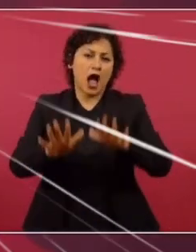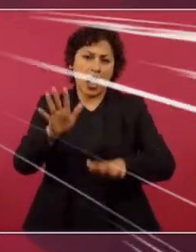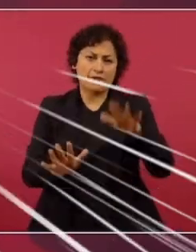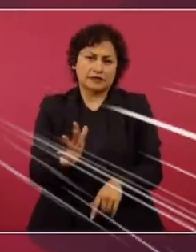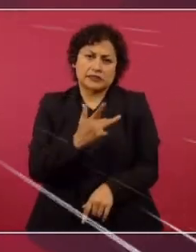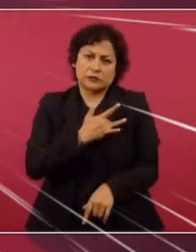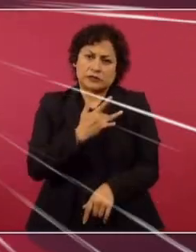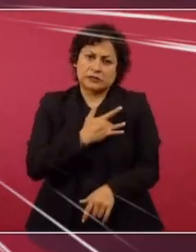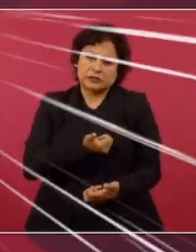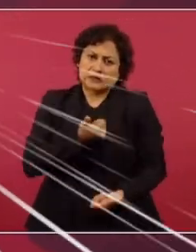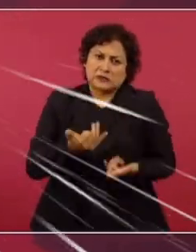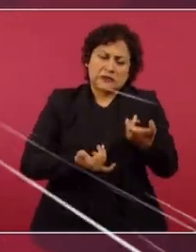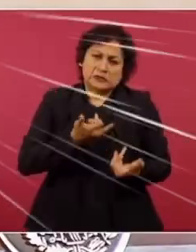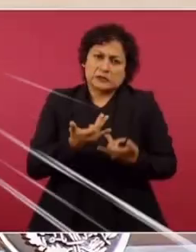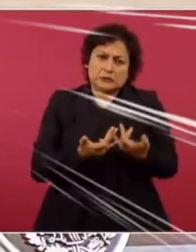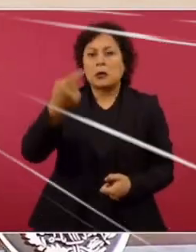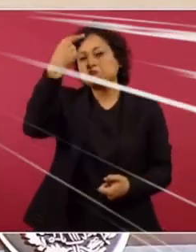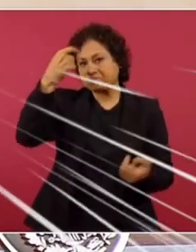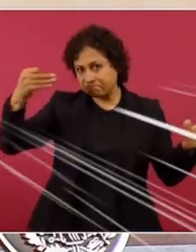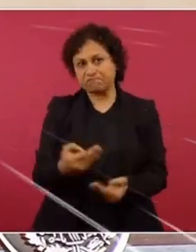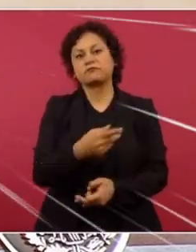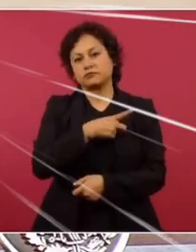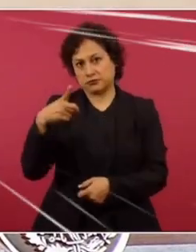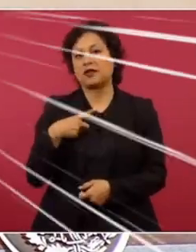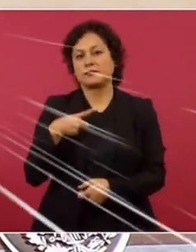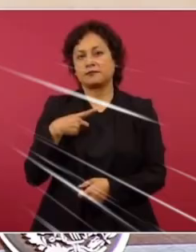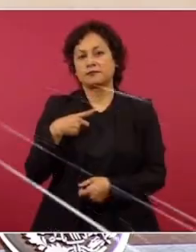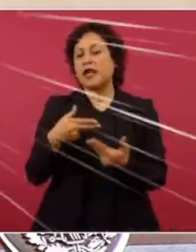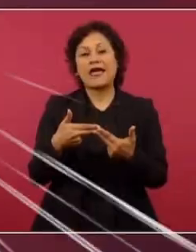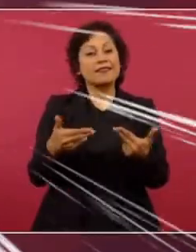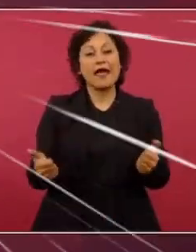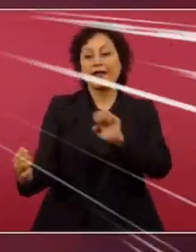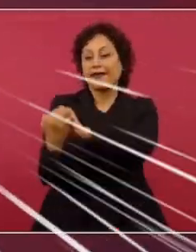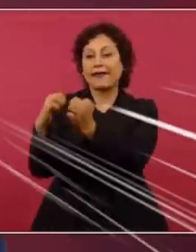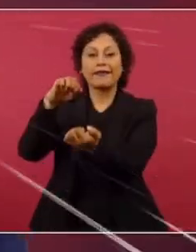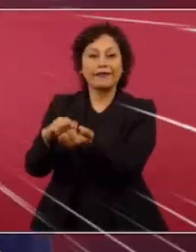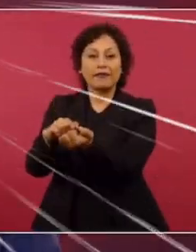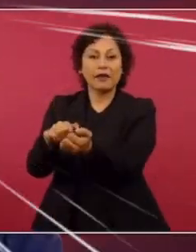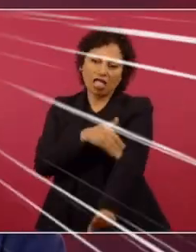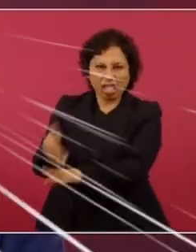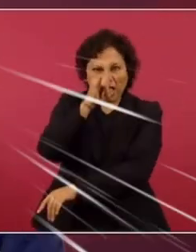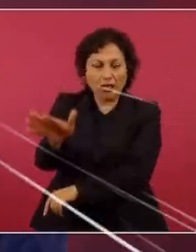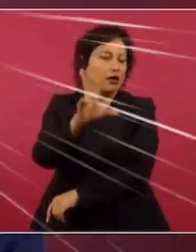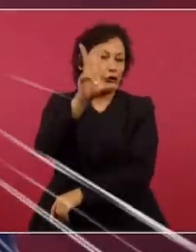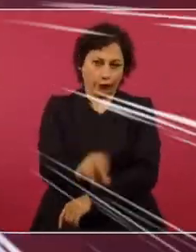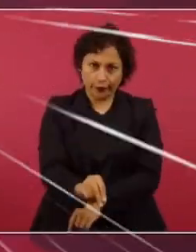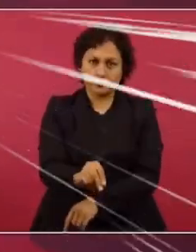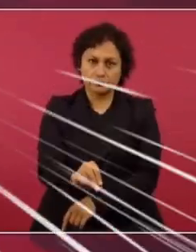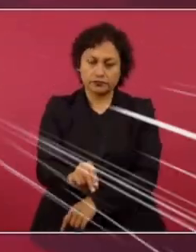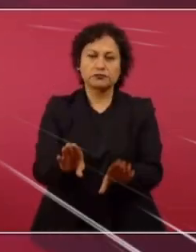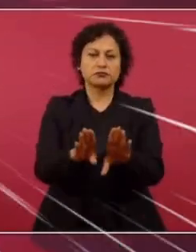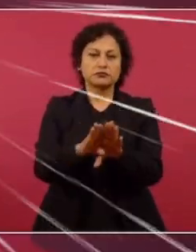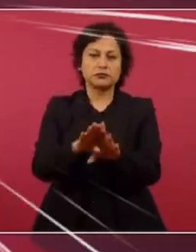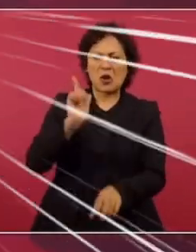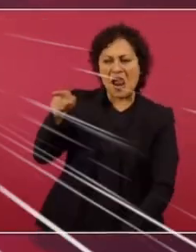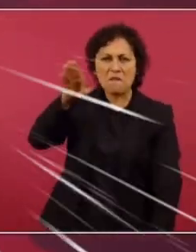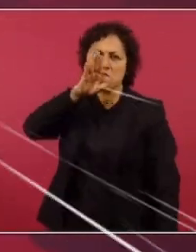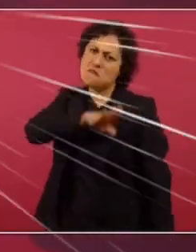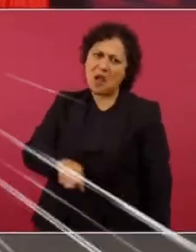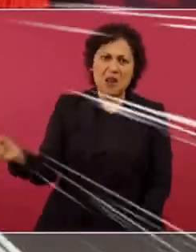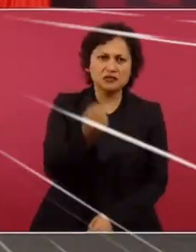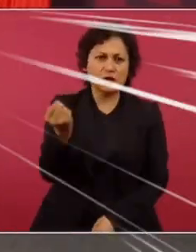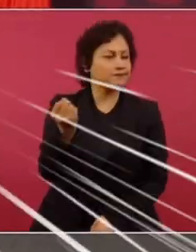cabeza fría, que a nadie le demos trato de enemigos, que a nadie se le desee que le vaya mal,